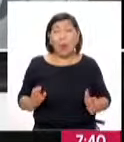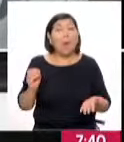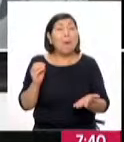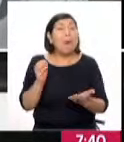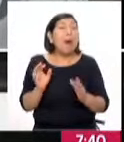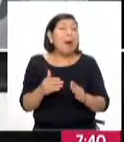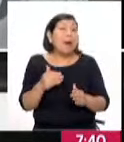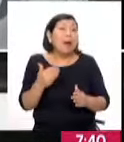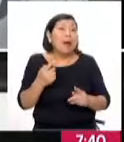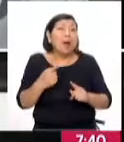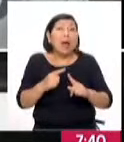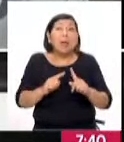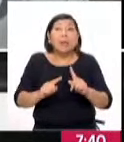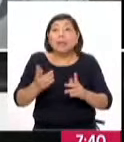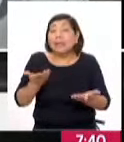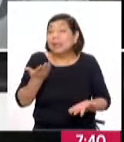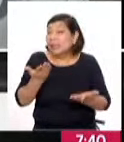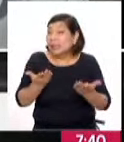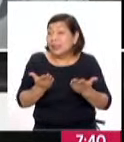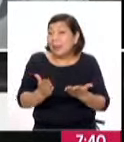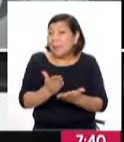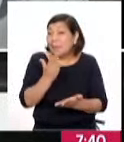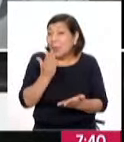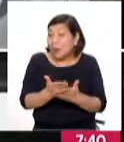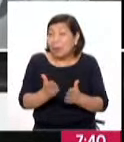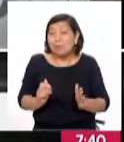manifestaciones en Juliaca?